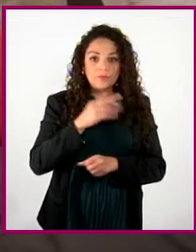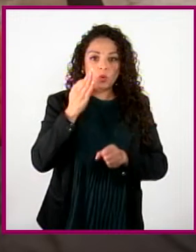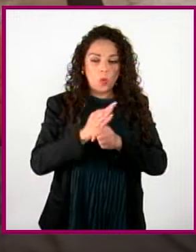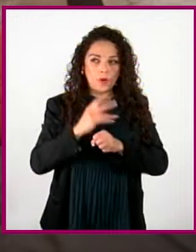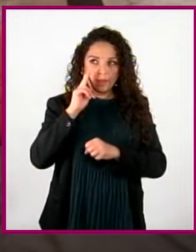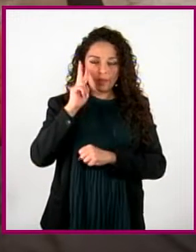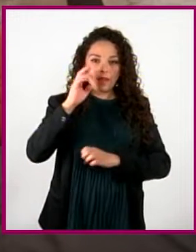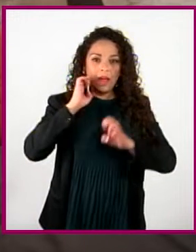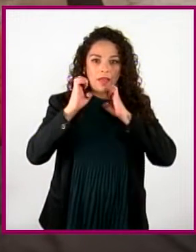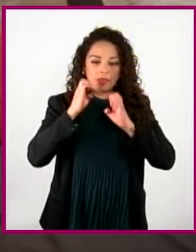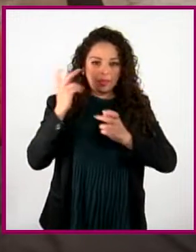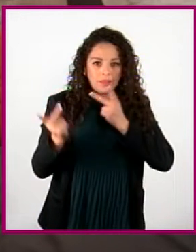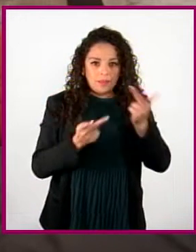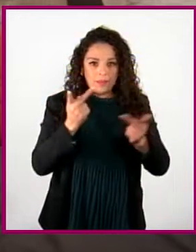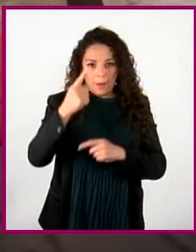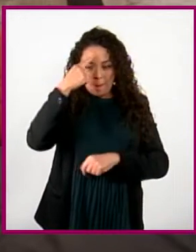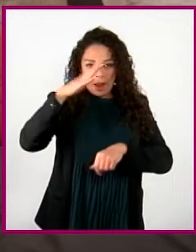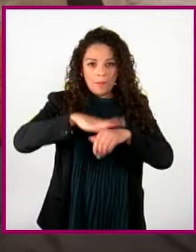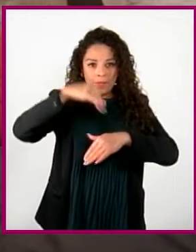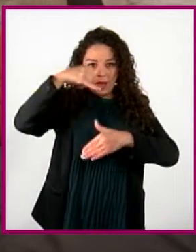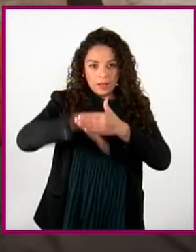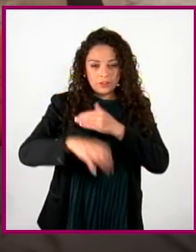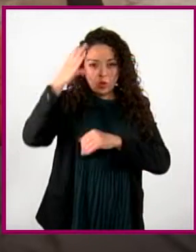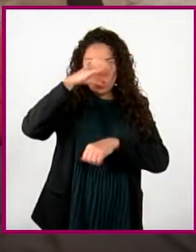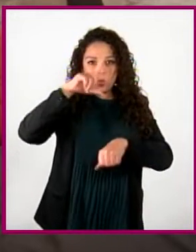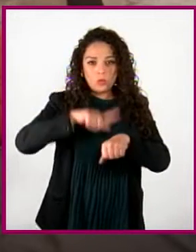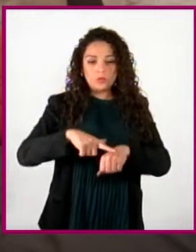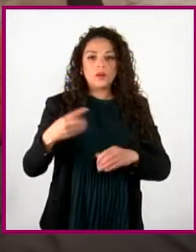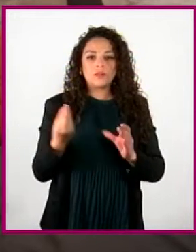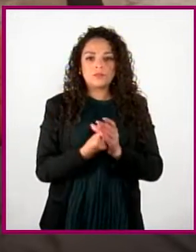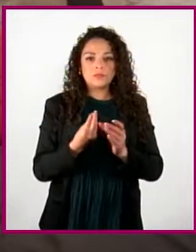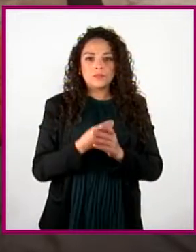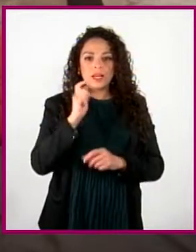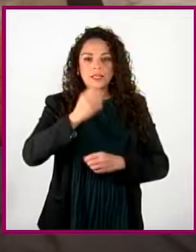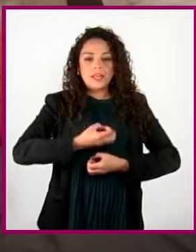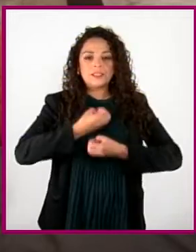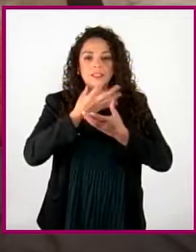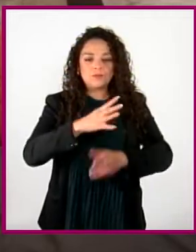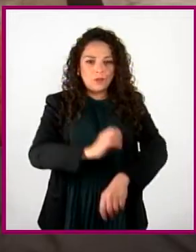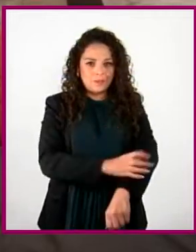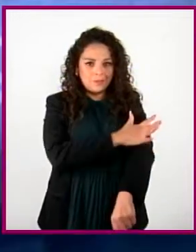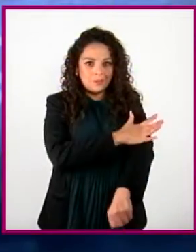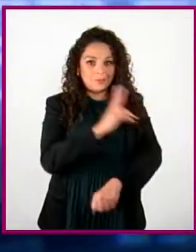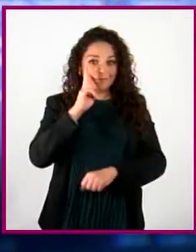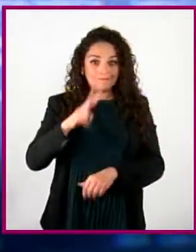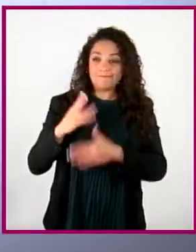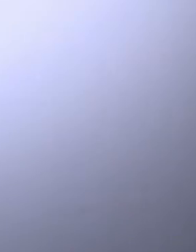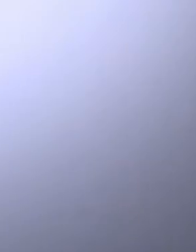entrevista para saber más sobre el componente cultural que influye en la expresión de emociones.